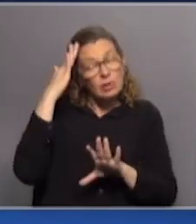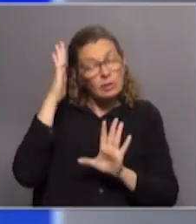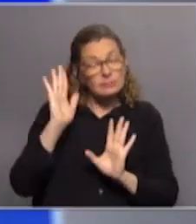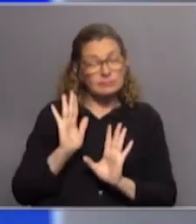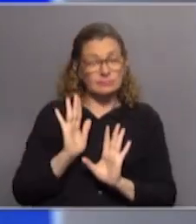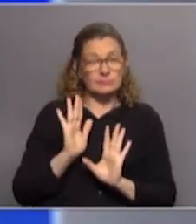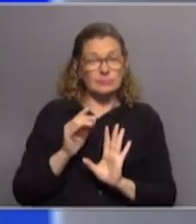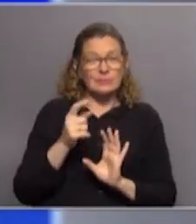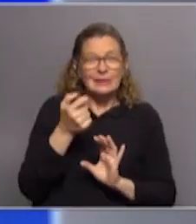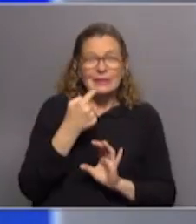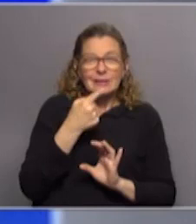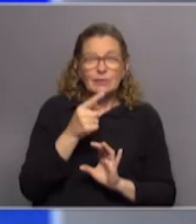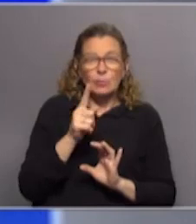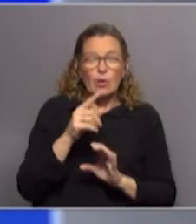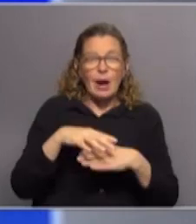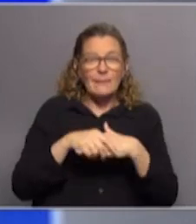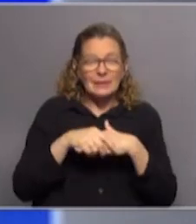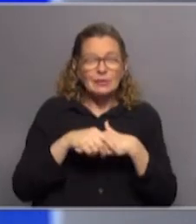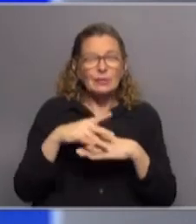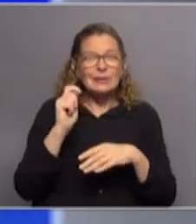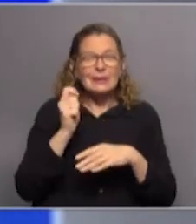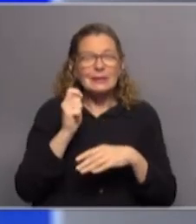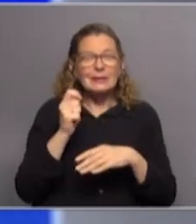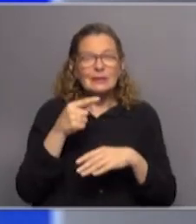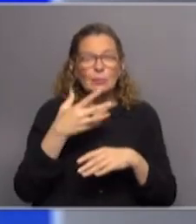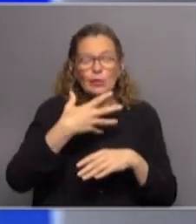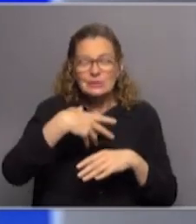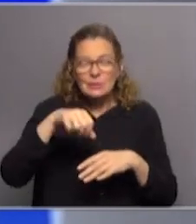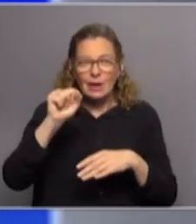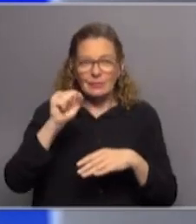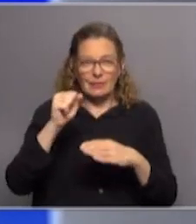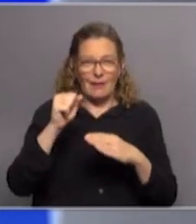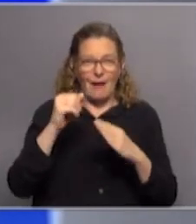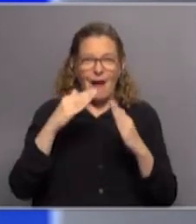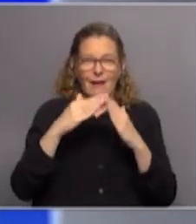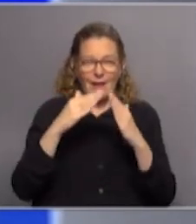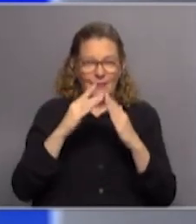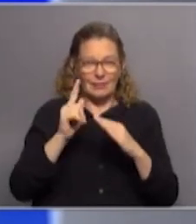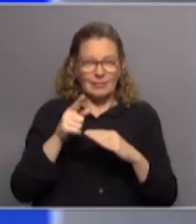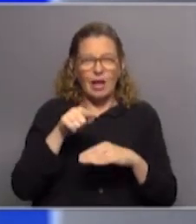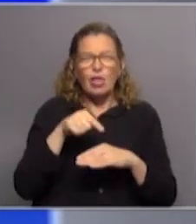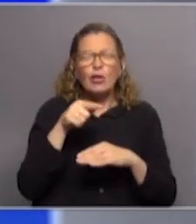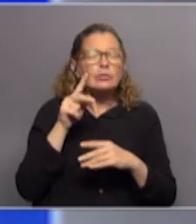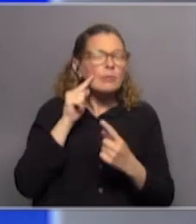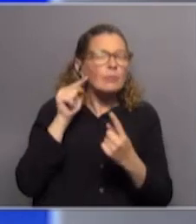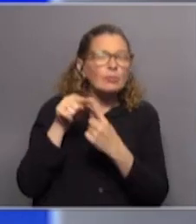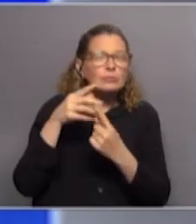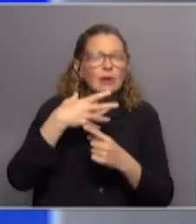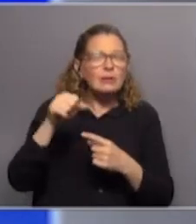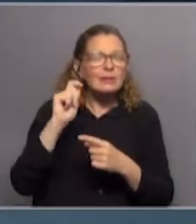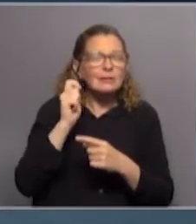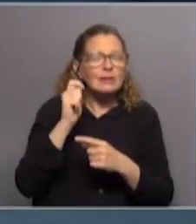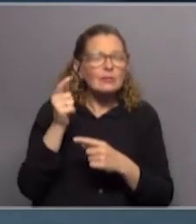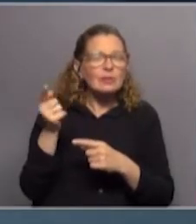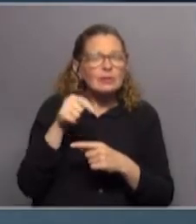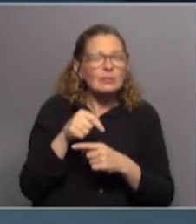Recién dijiste, no son nuestros amigos quienes intenten llevarse a la mutualista, ¿hacia dónde apunta, dónde está ese riesgo o quiénes